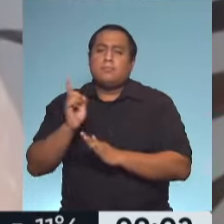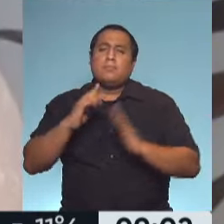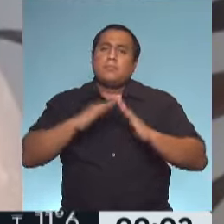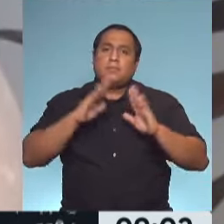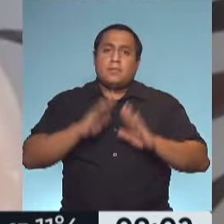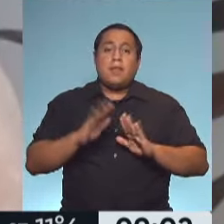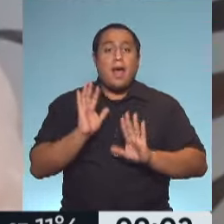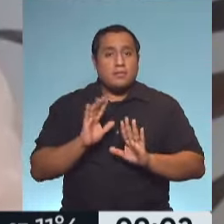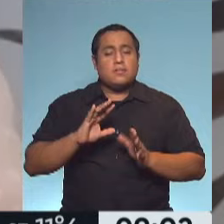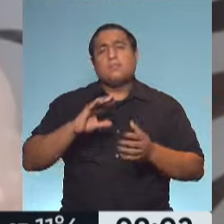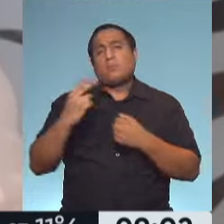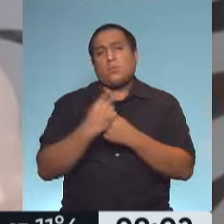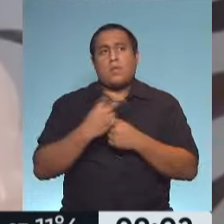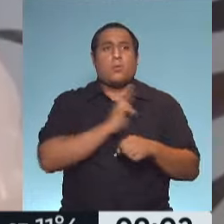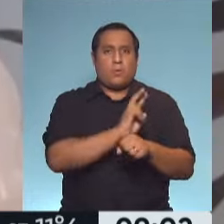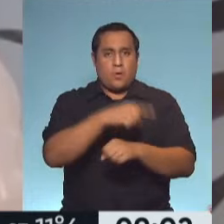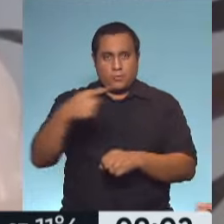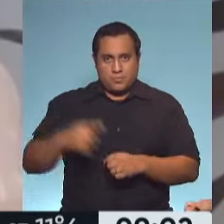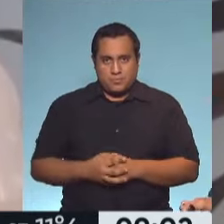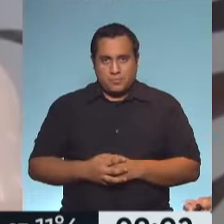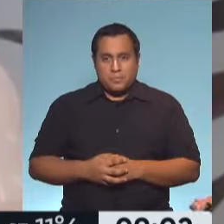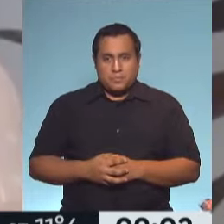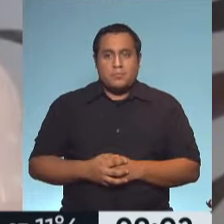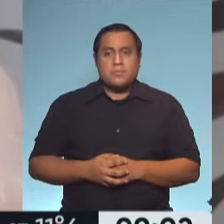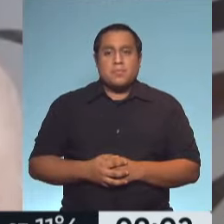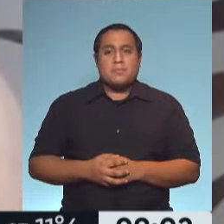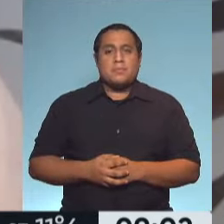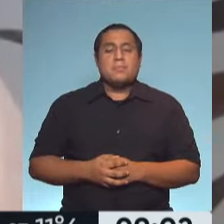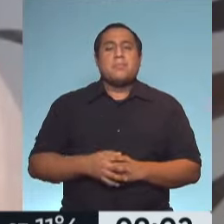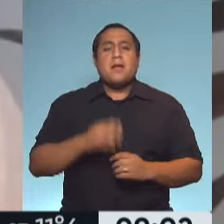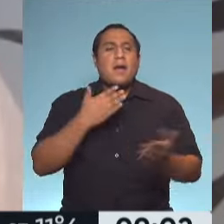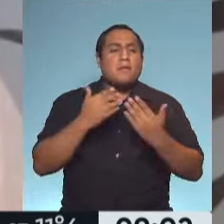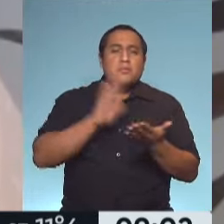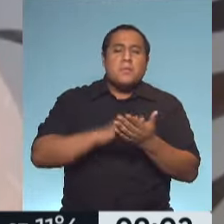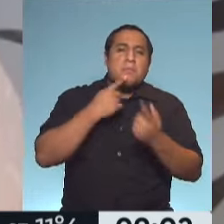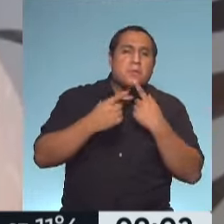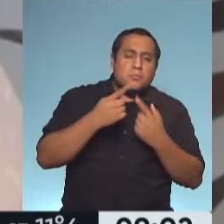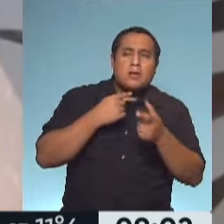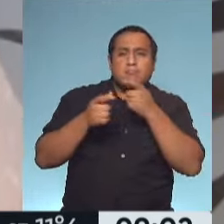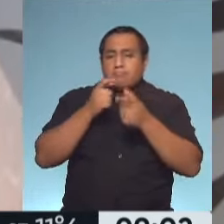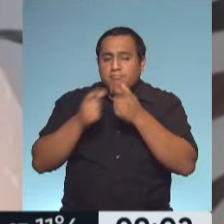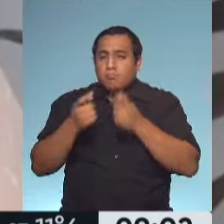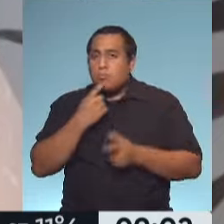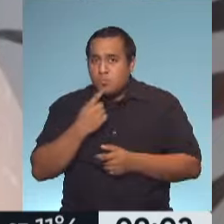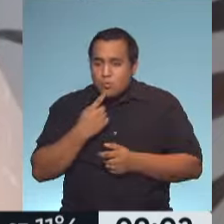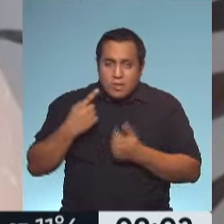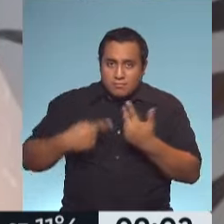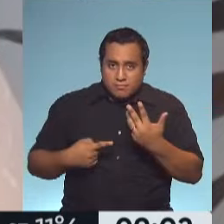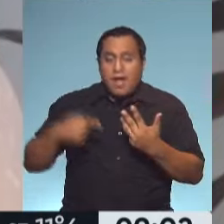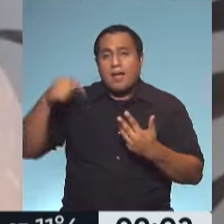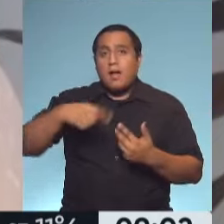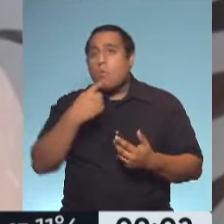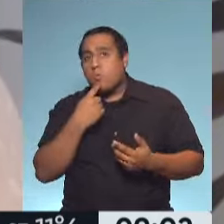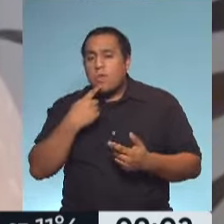la mejor manera de cuidarnos y de cuidar a los demás. Y si hablamos de preguntas, de respuestas y de dudas, este es el lugar donde siempre evacuamos